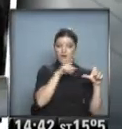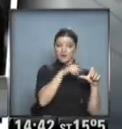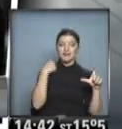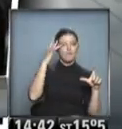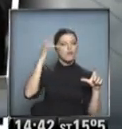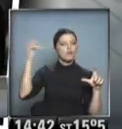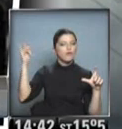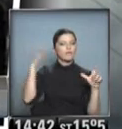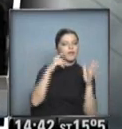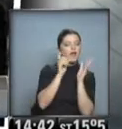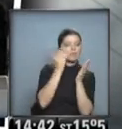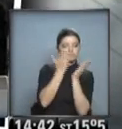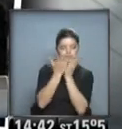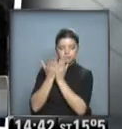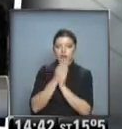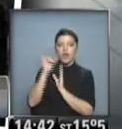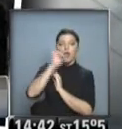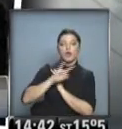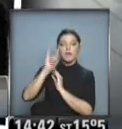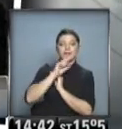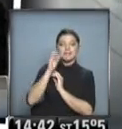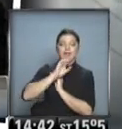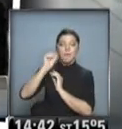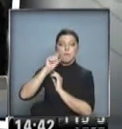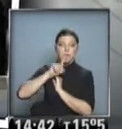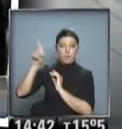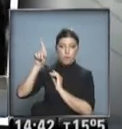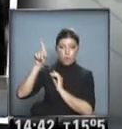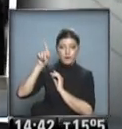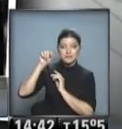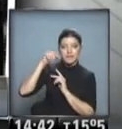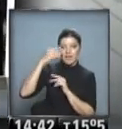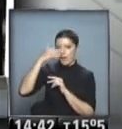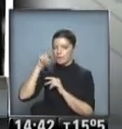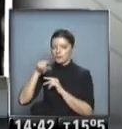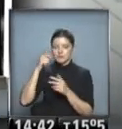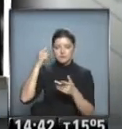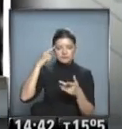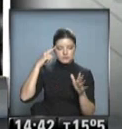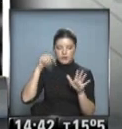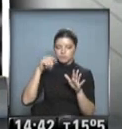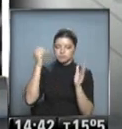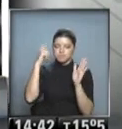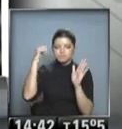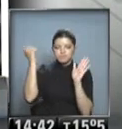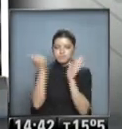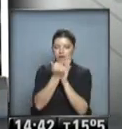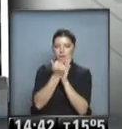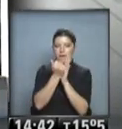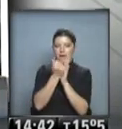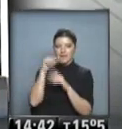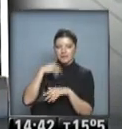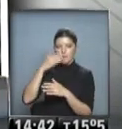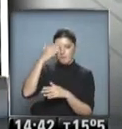estudió filosofía y letras en la Universidad de San Petersburgo, donde comenzó a recibir las primeras influencias que terminaron por definir su